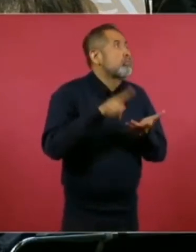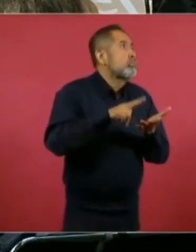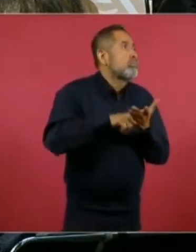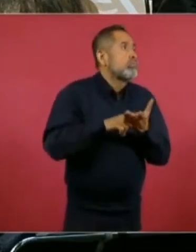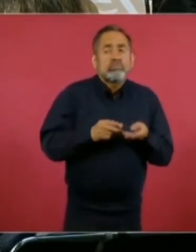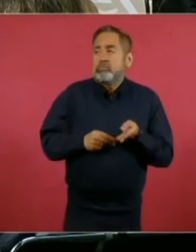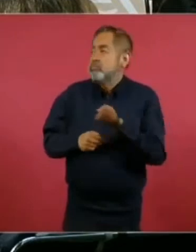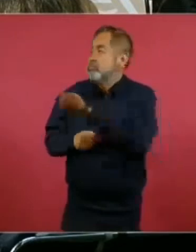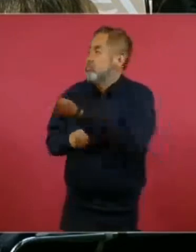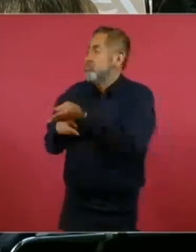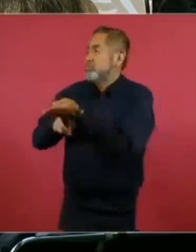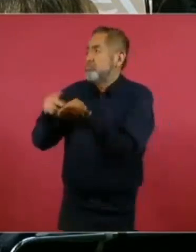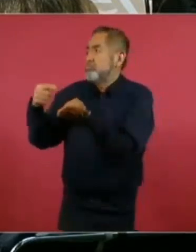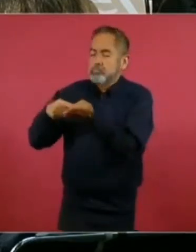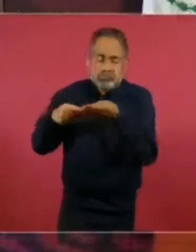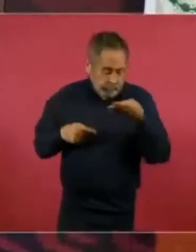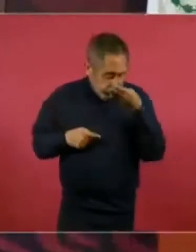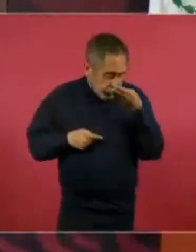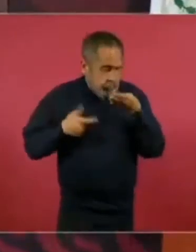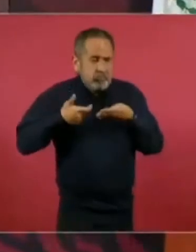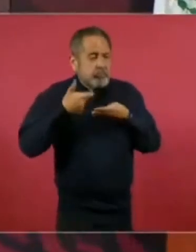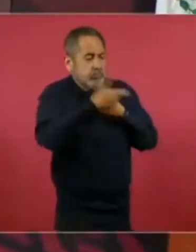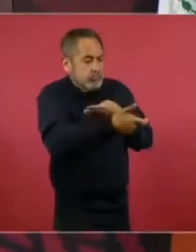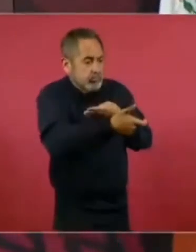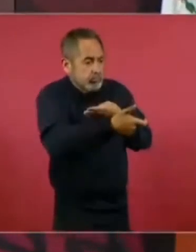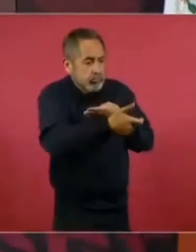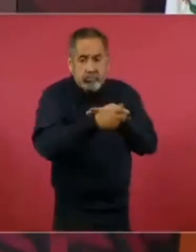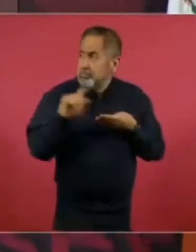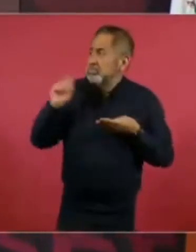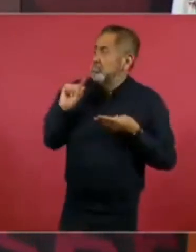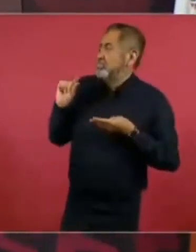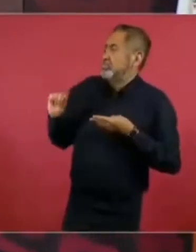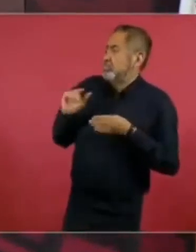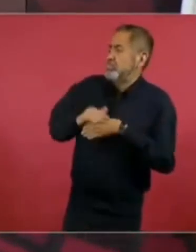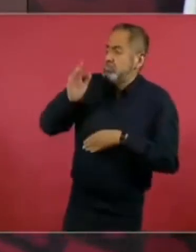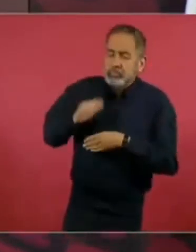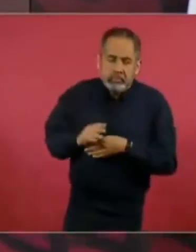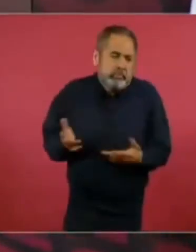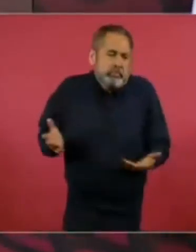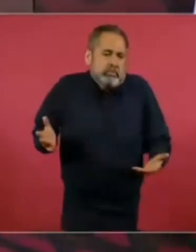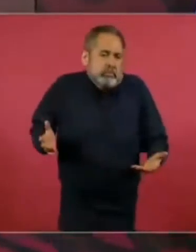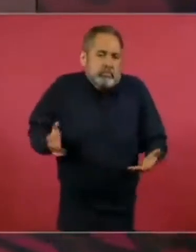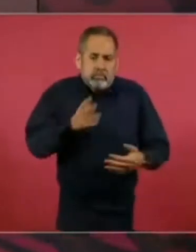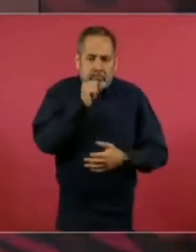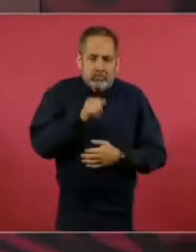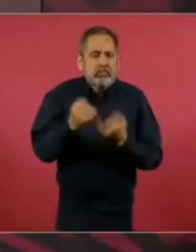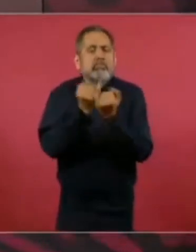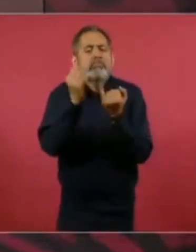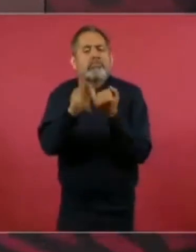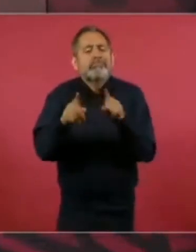a la memoria eso? Cuando el Fobaproa